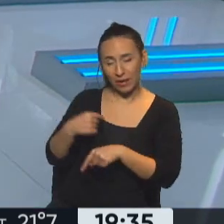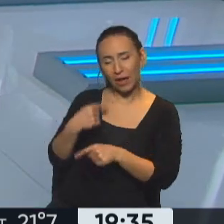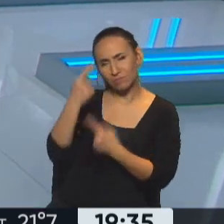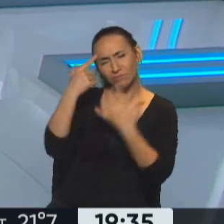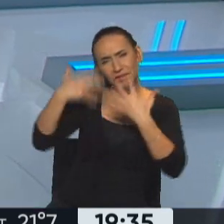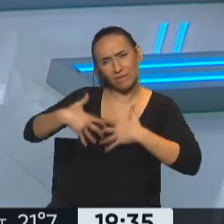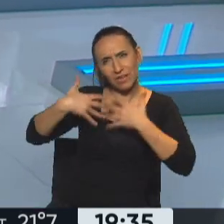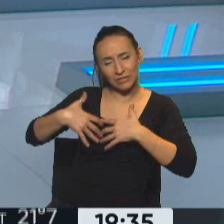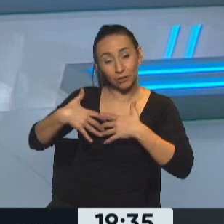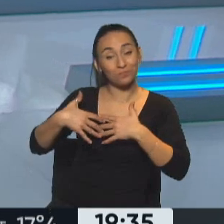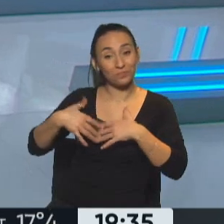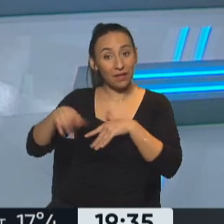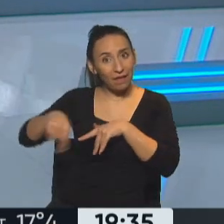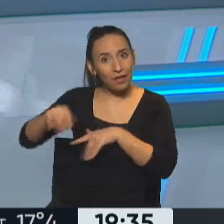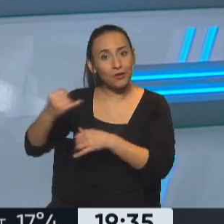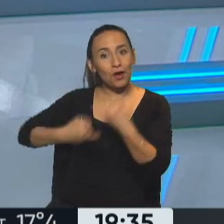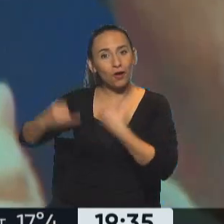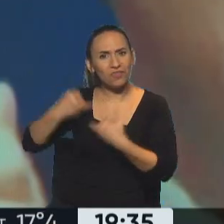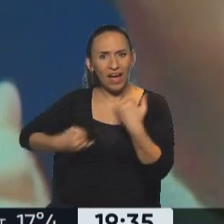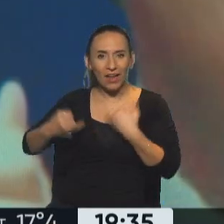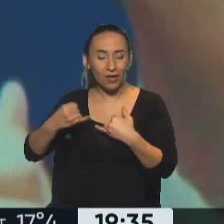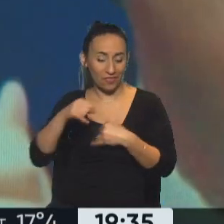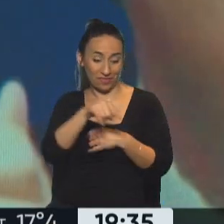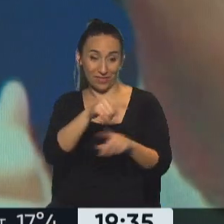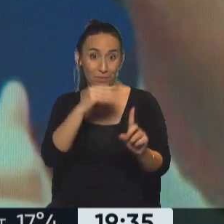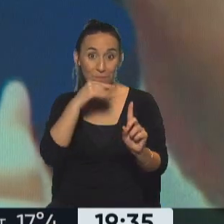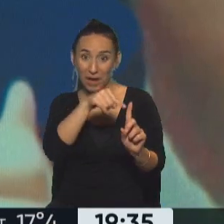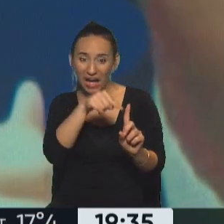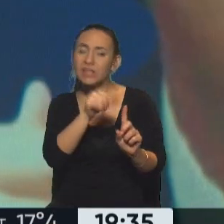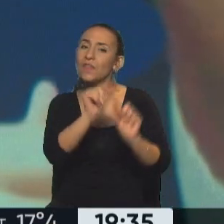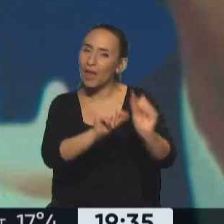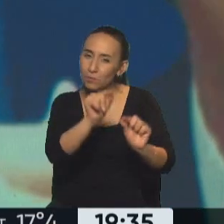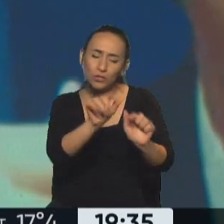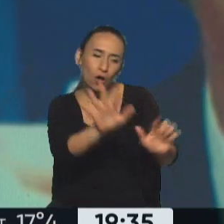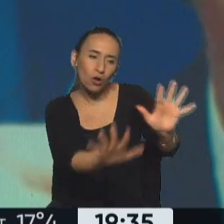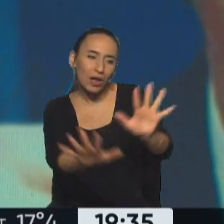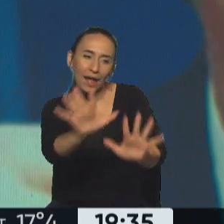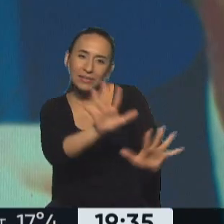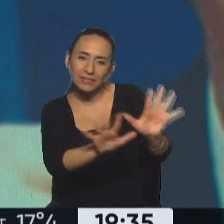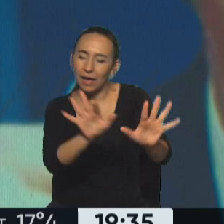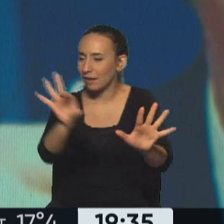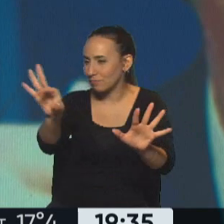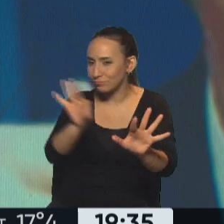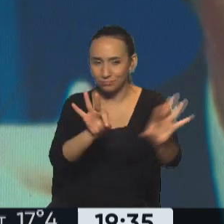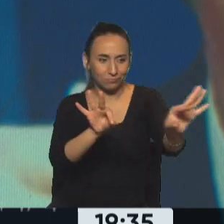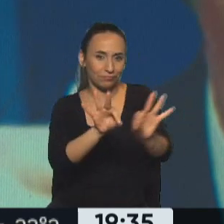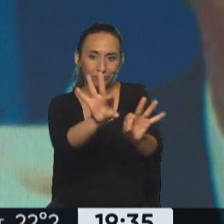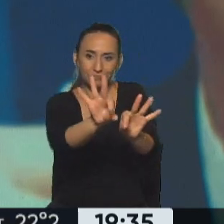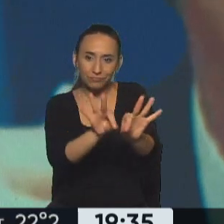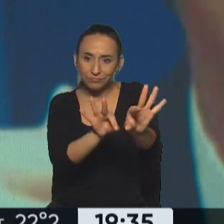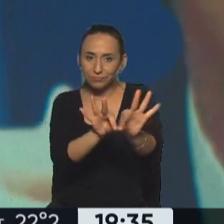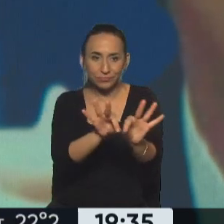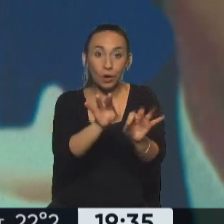nos van contando que Masa se va organizando y acompañando con hombres y mujeres en equipos